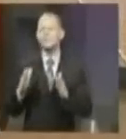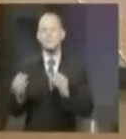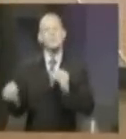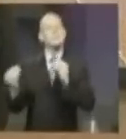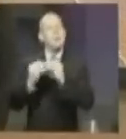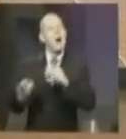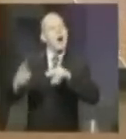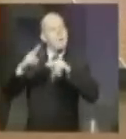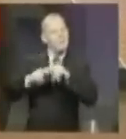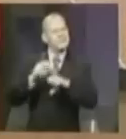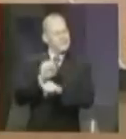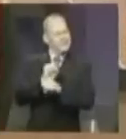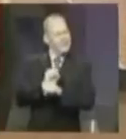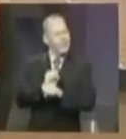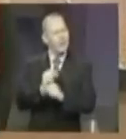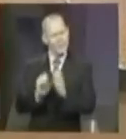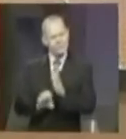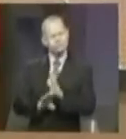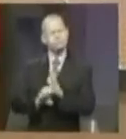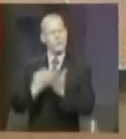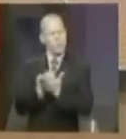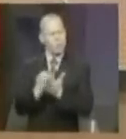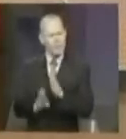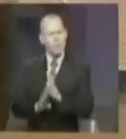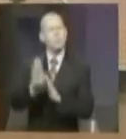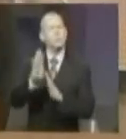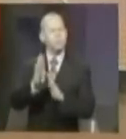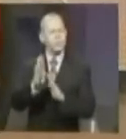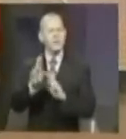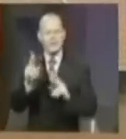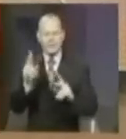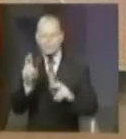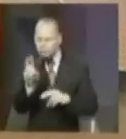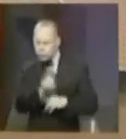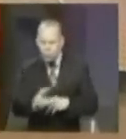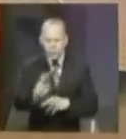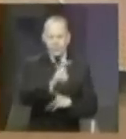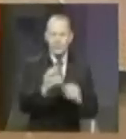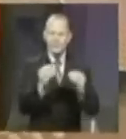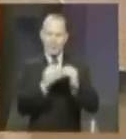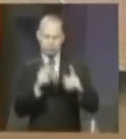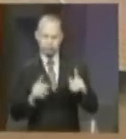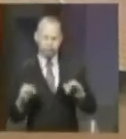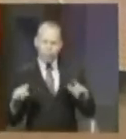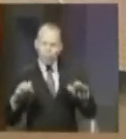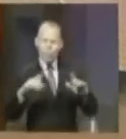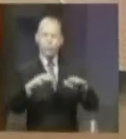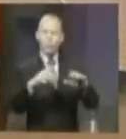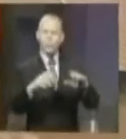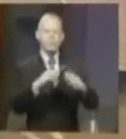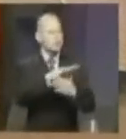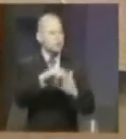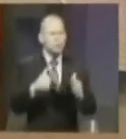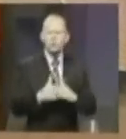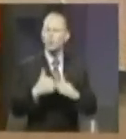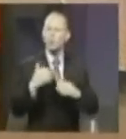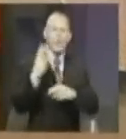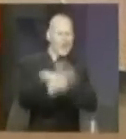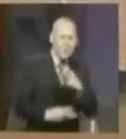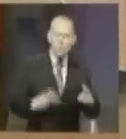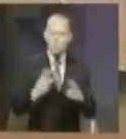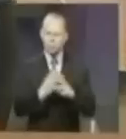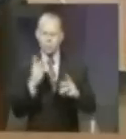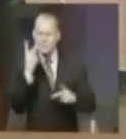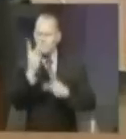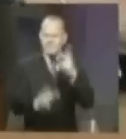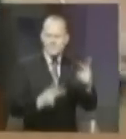genera desarrollo económico y abre una zona turística que nosotros entendemos que va a ser a nivel global. Personas de todo el mundo vendrán